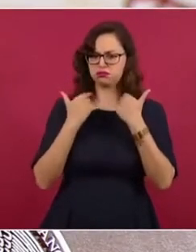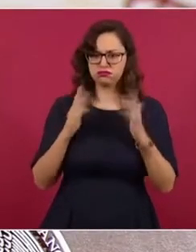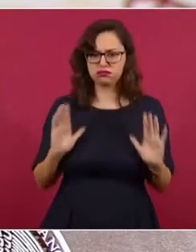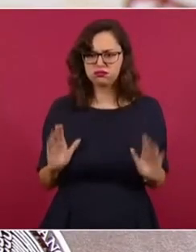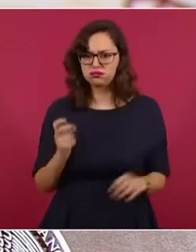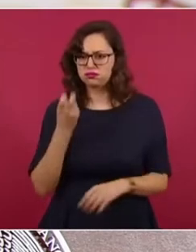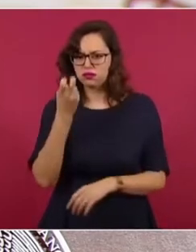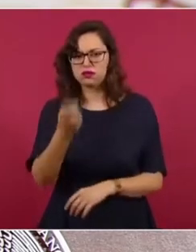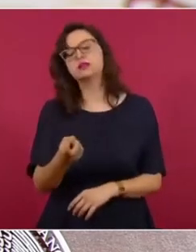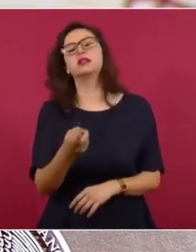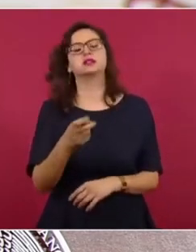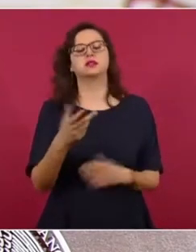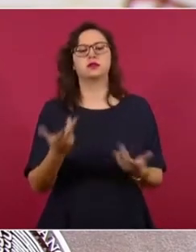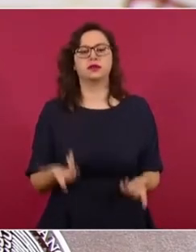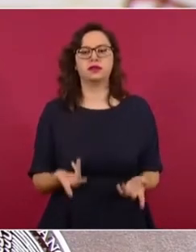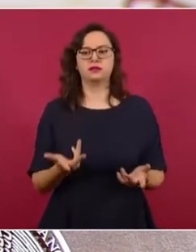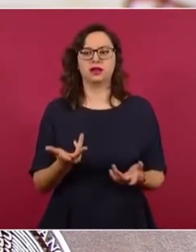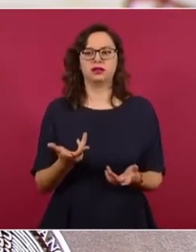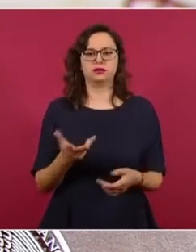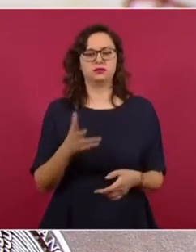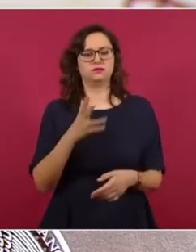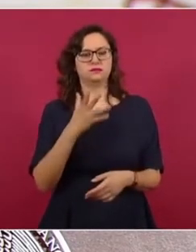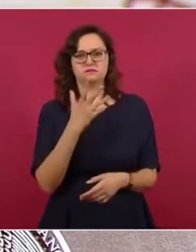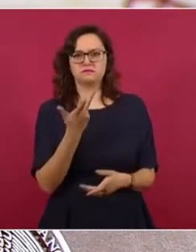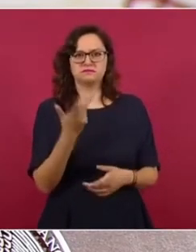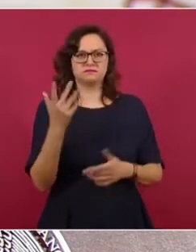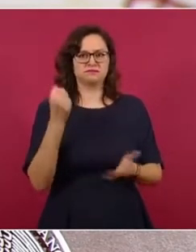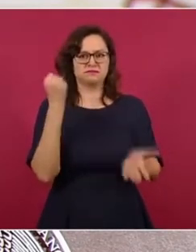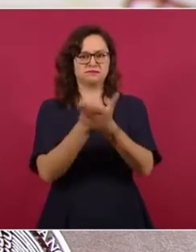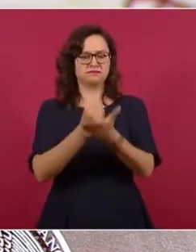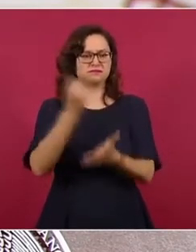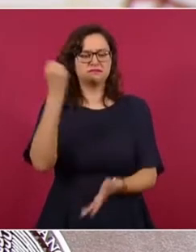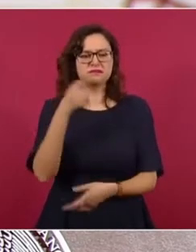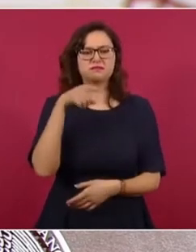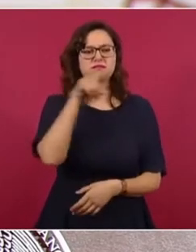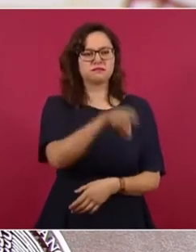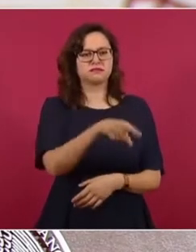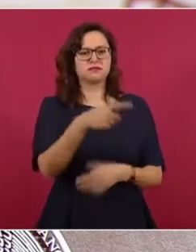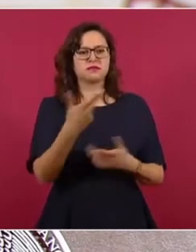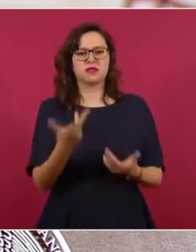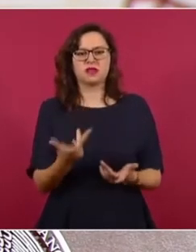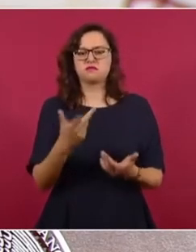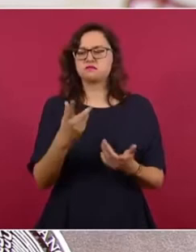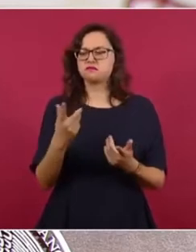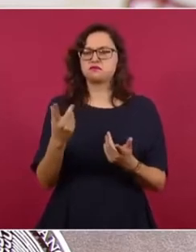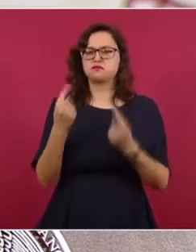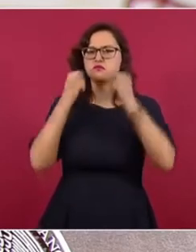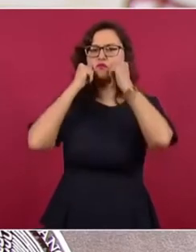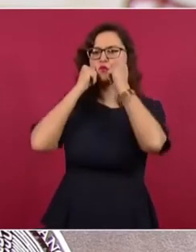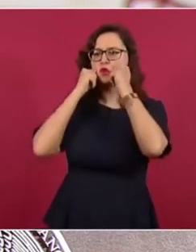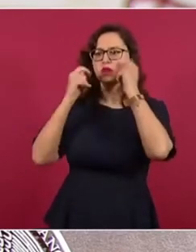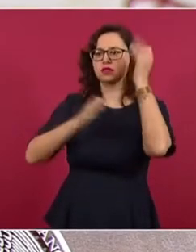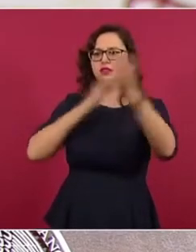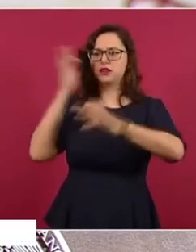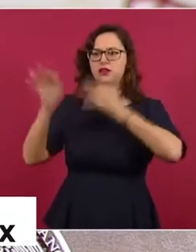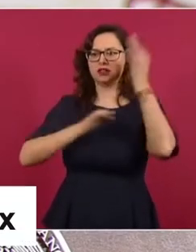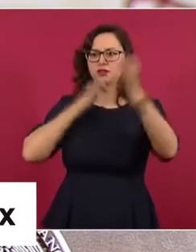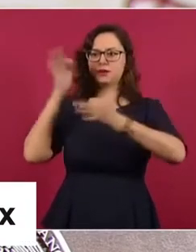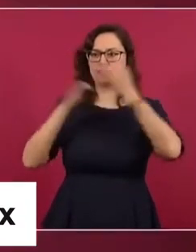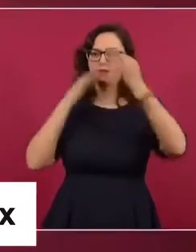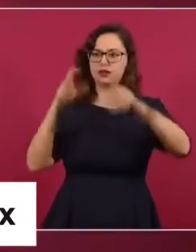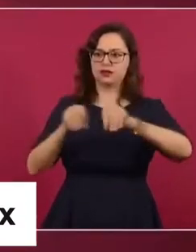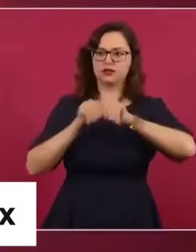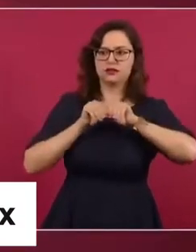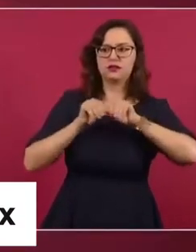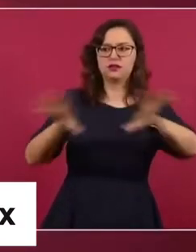Aeropuerto Internacional Felipe Ángeles, los medios de comunicación se han dedicado a decir lo contrario, que